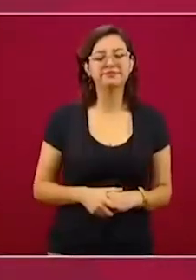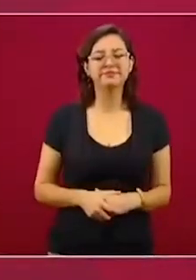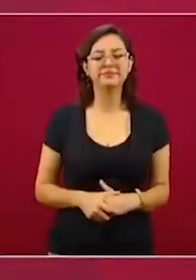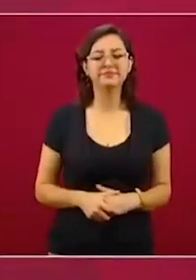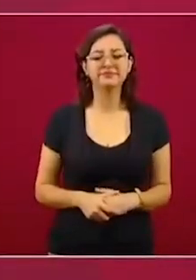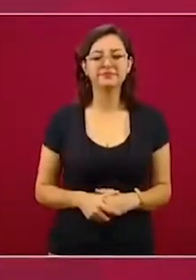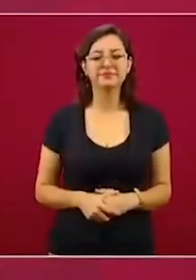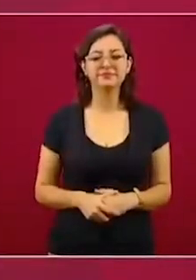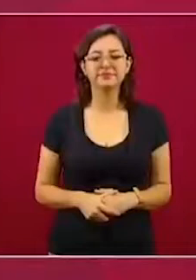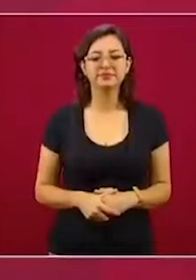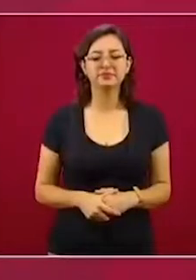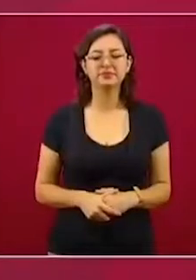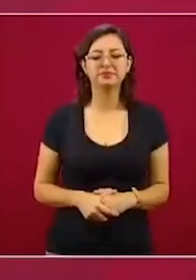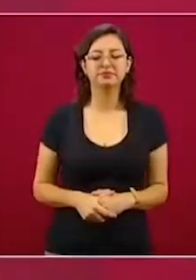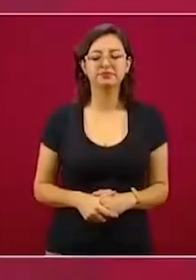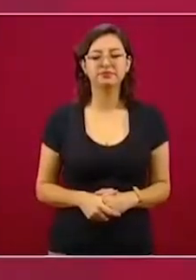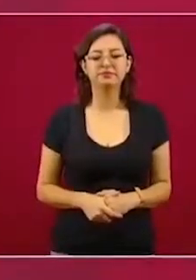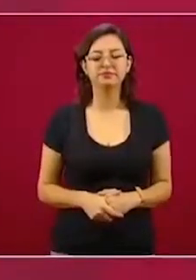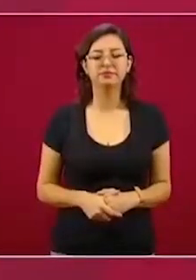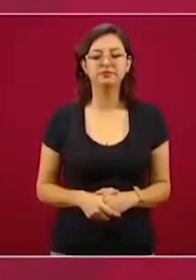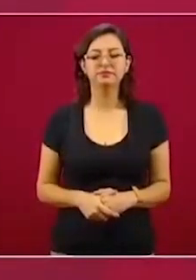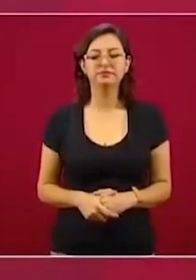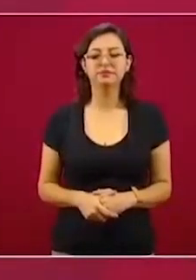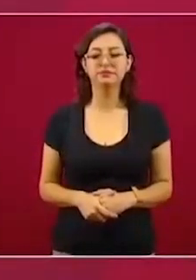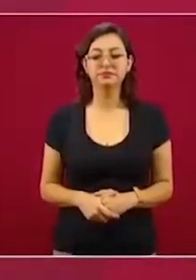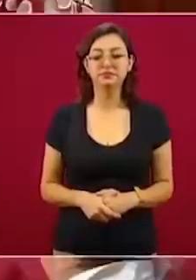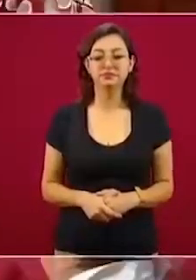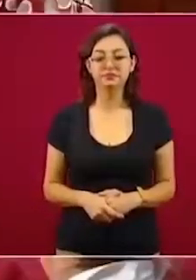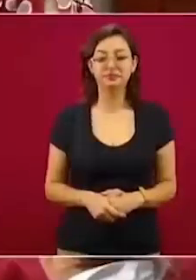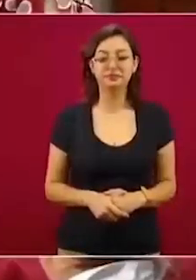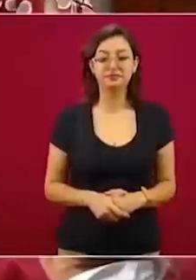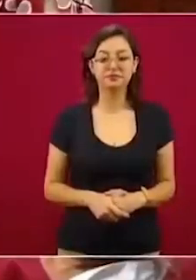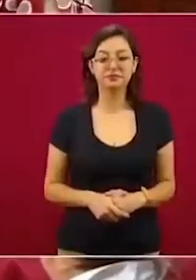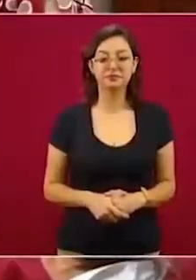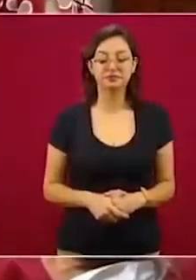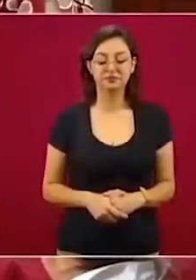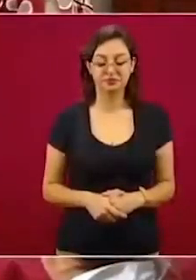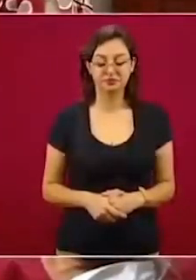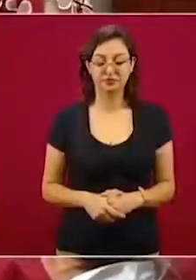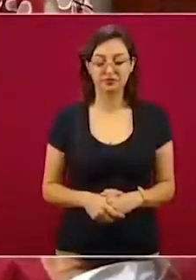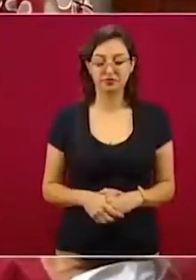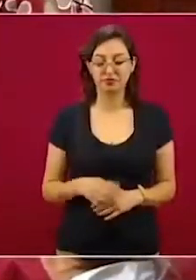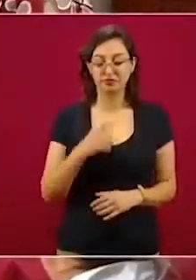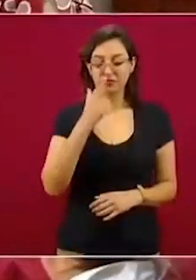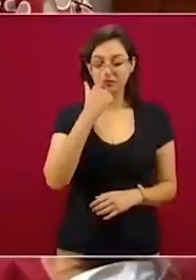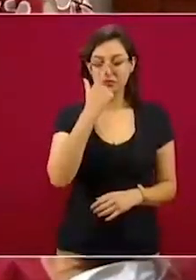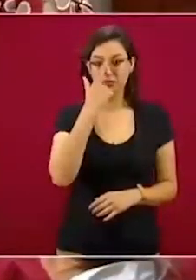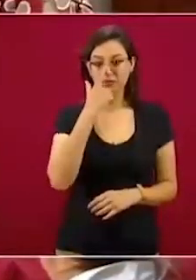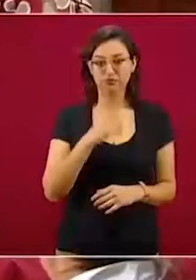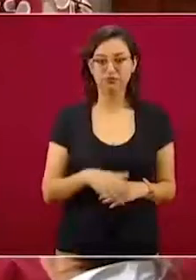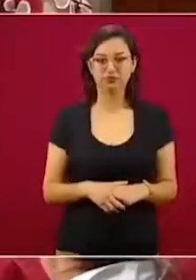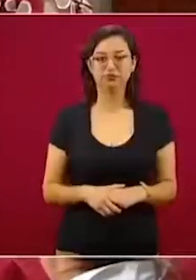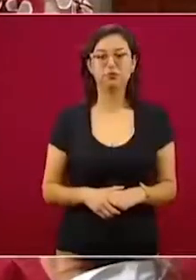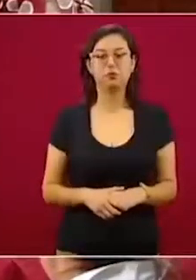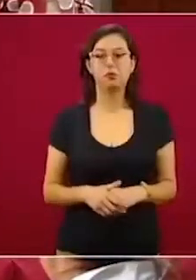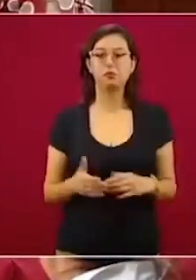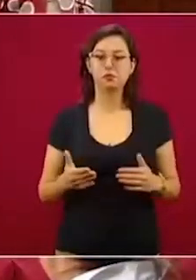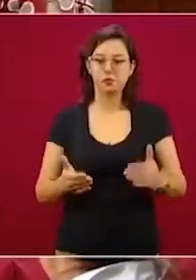Hasta el día de ayer la recaudación